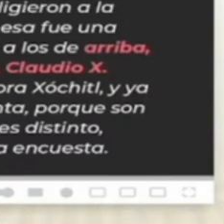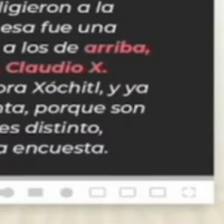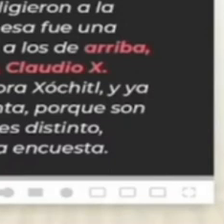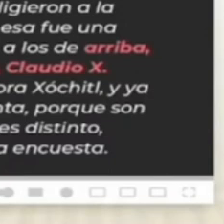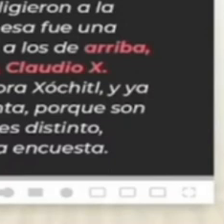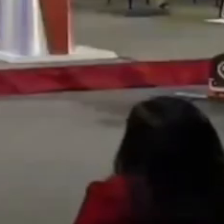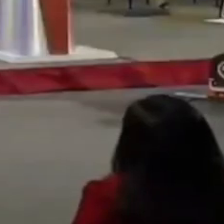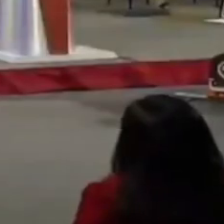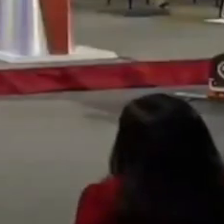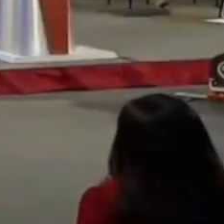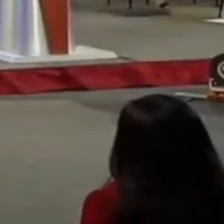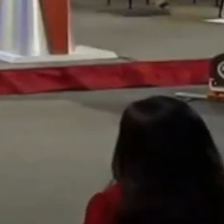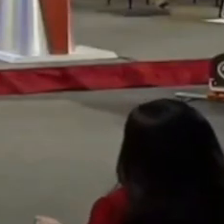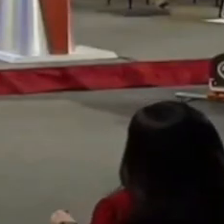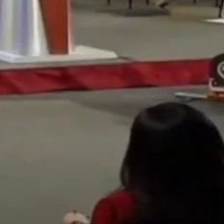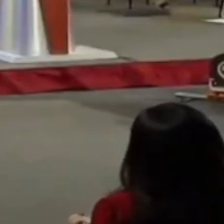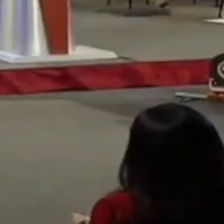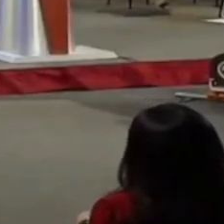dije esto